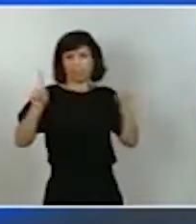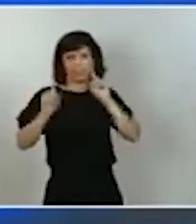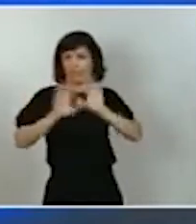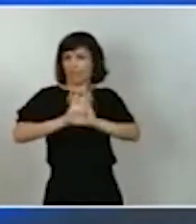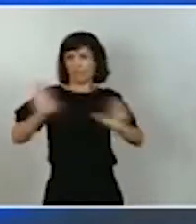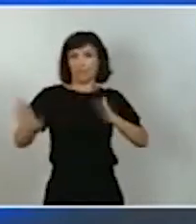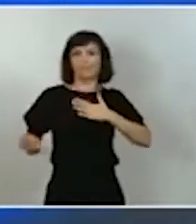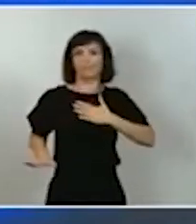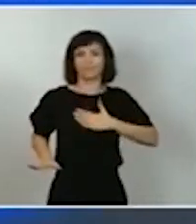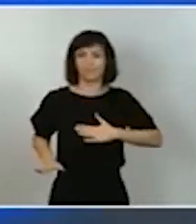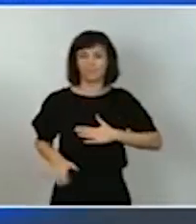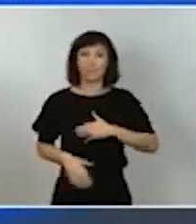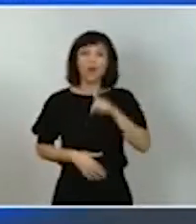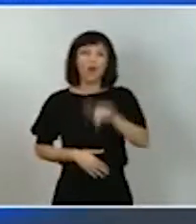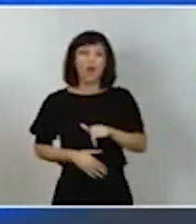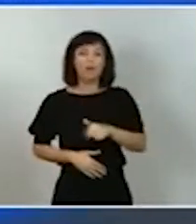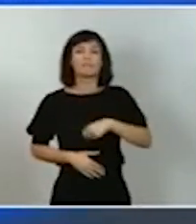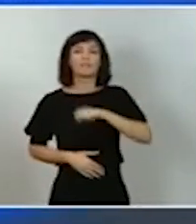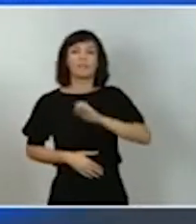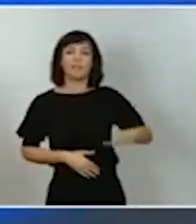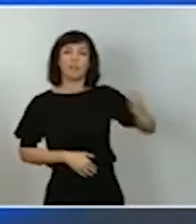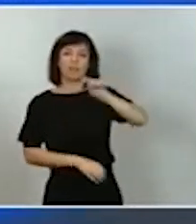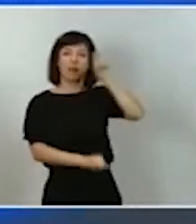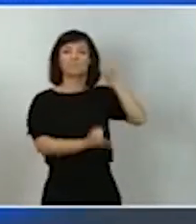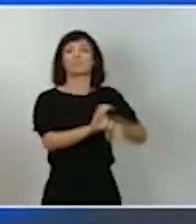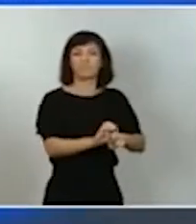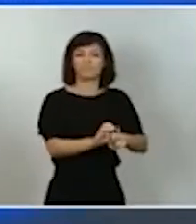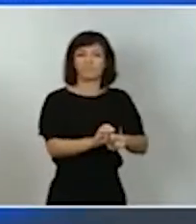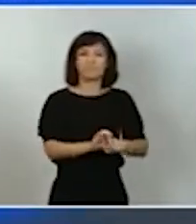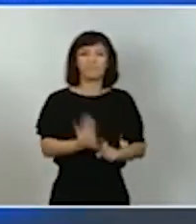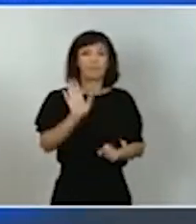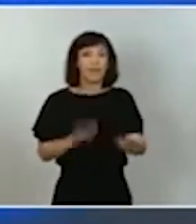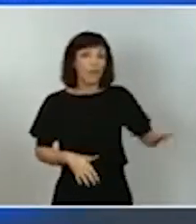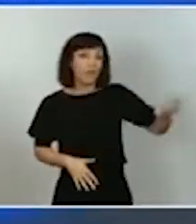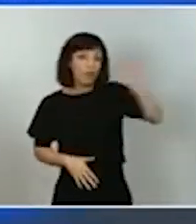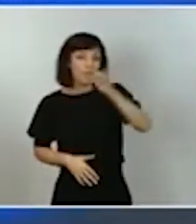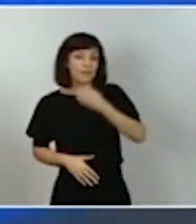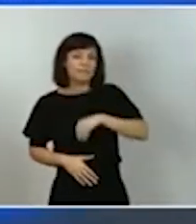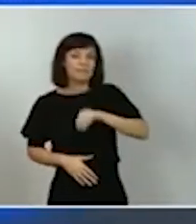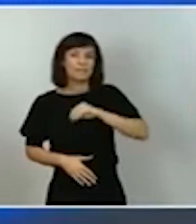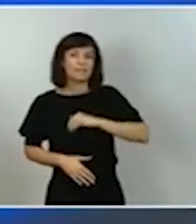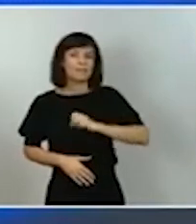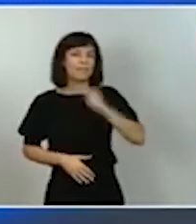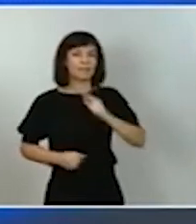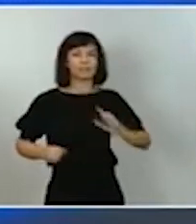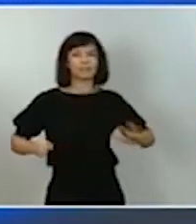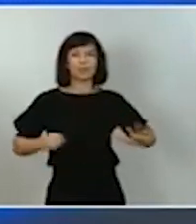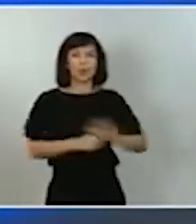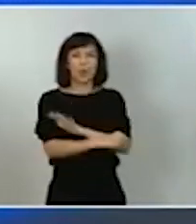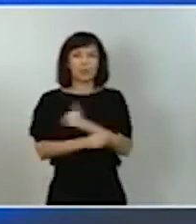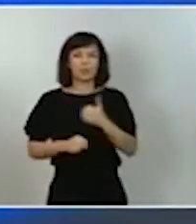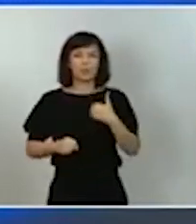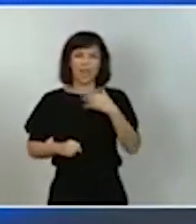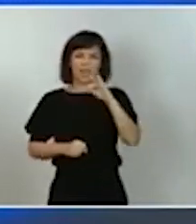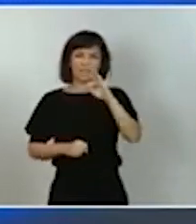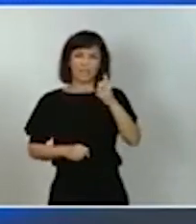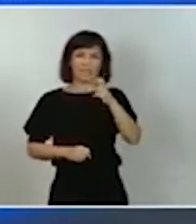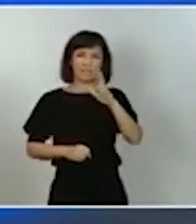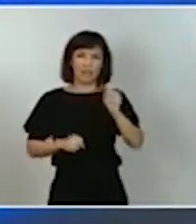y no solamente es un país europeo, es el país europeo con la mayor cobertura de fibra óptica hasta el hogar, con un 80